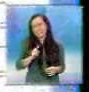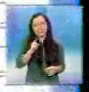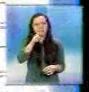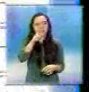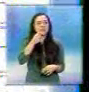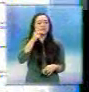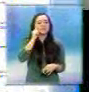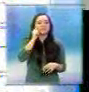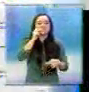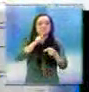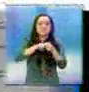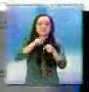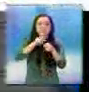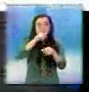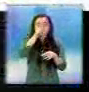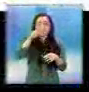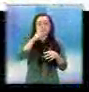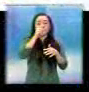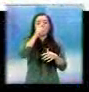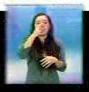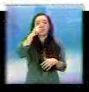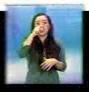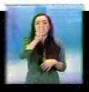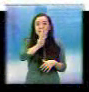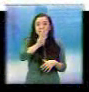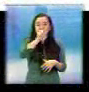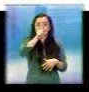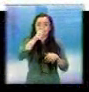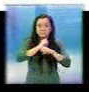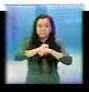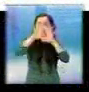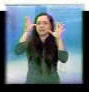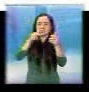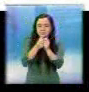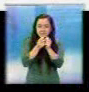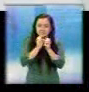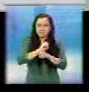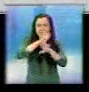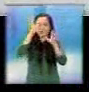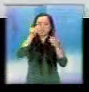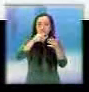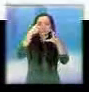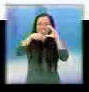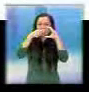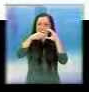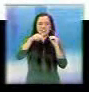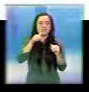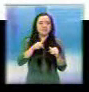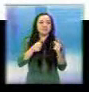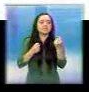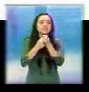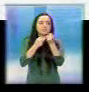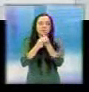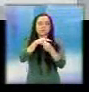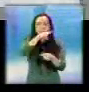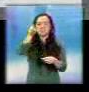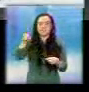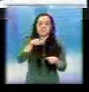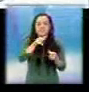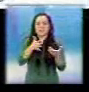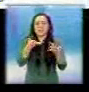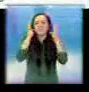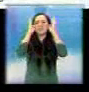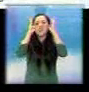funcionario dijo que esas no eran sus palabras. A pesar del audio que todo mundo escuchó. ¿Preso de la ira? Caballeros llamó burros y